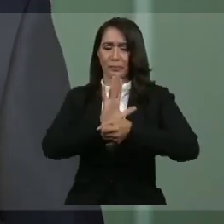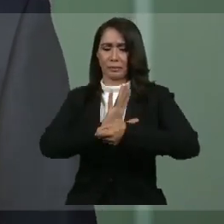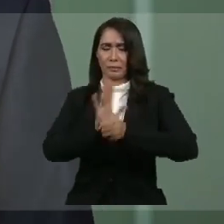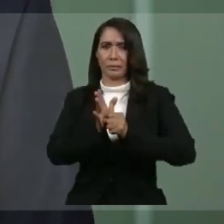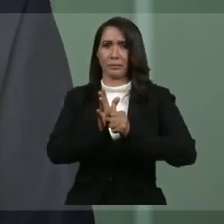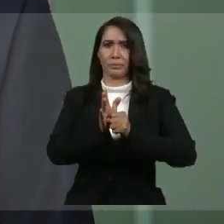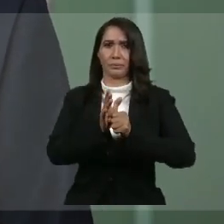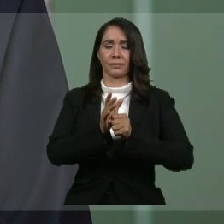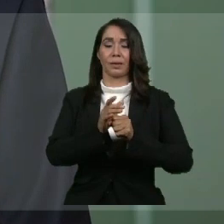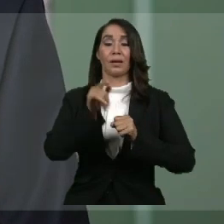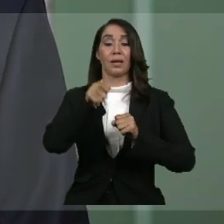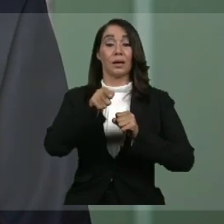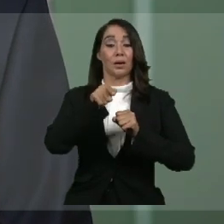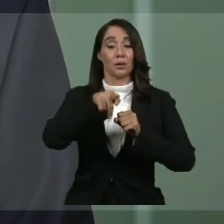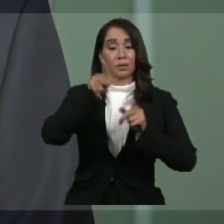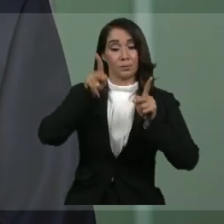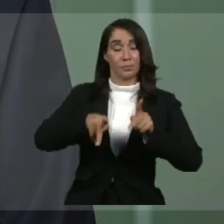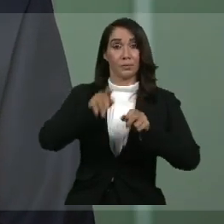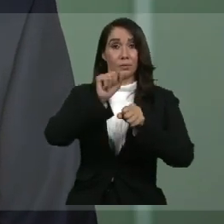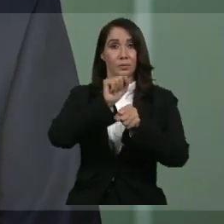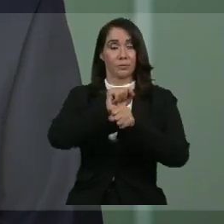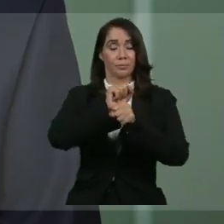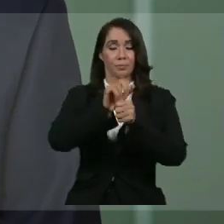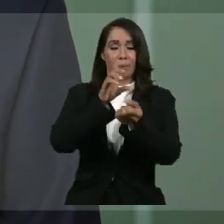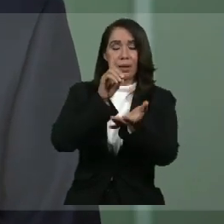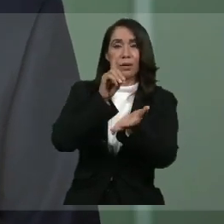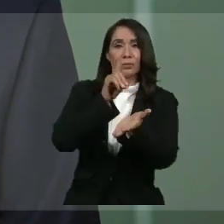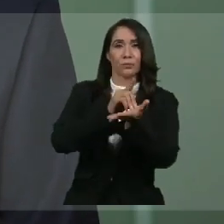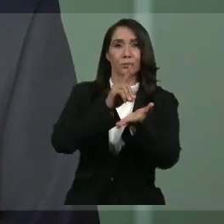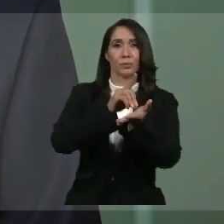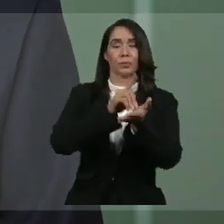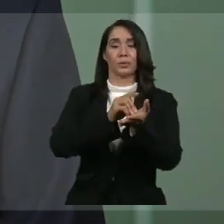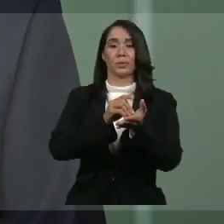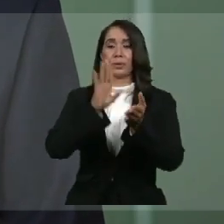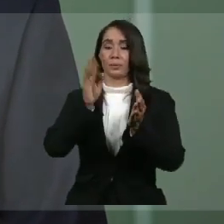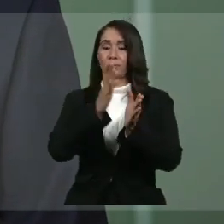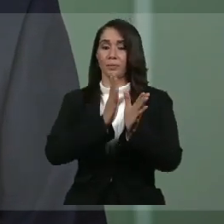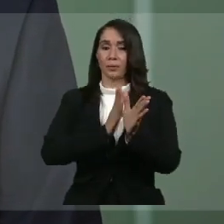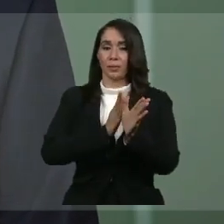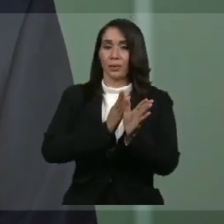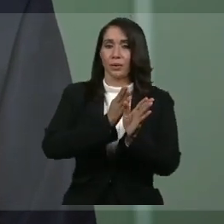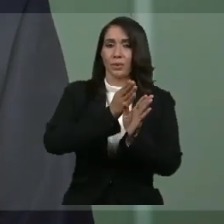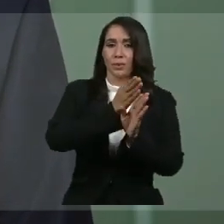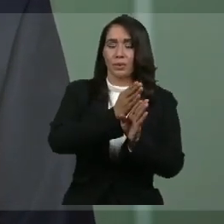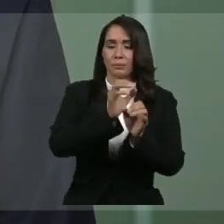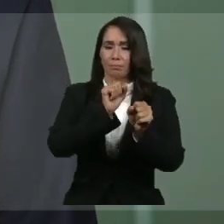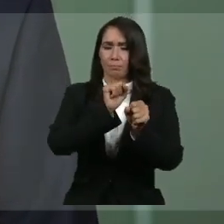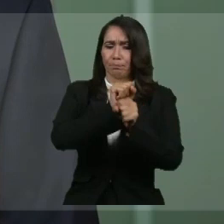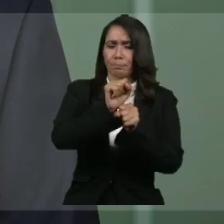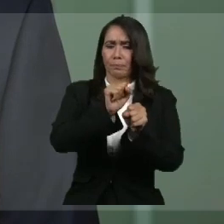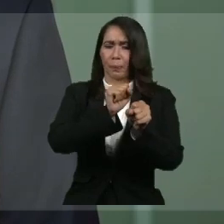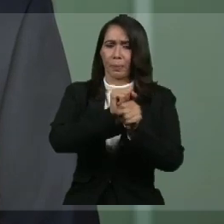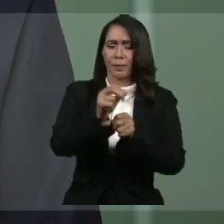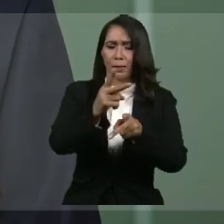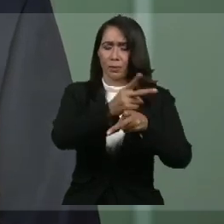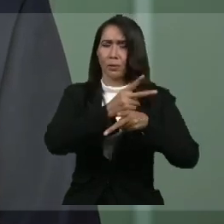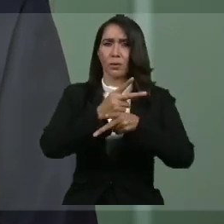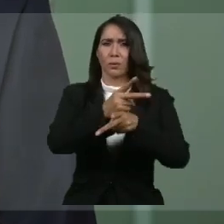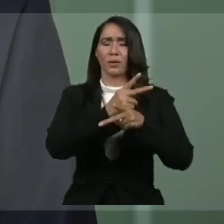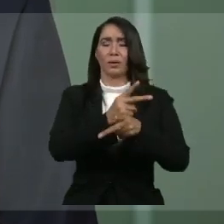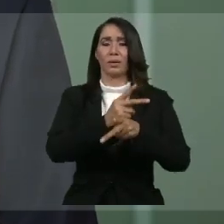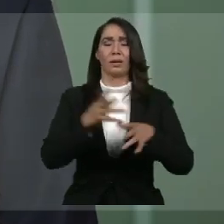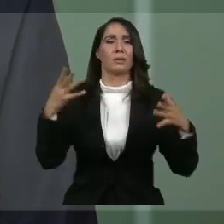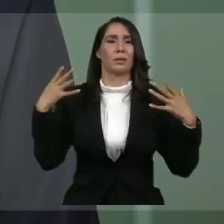a nuestros trabajadores de la salud en primera línea de esta batalla haciendo lo que saben hacer, salvar